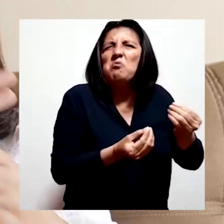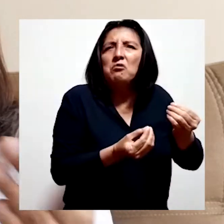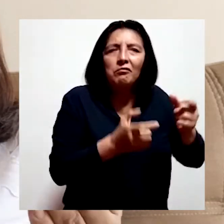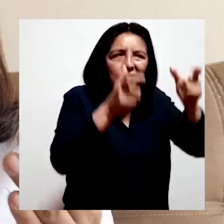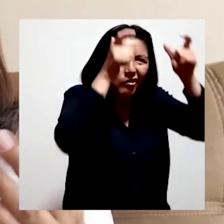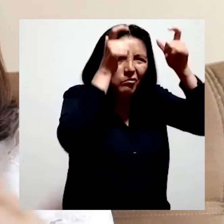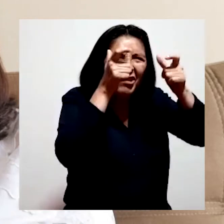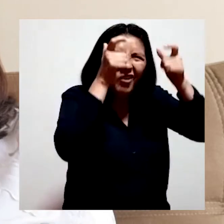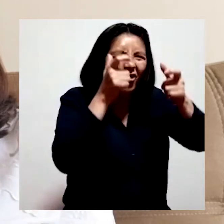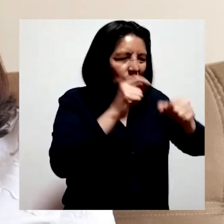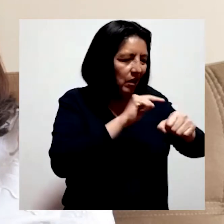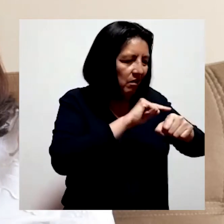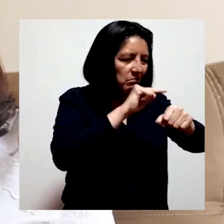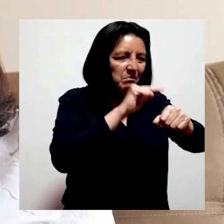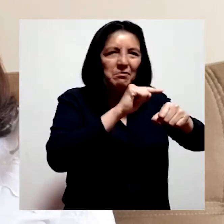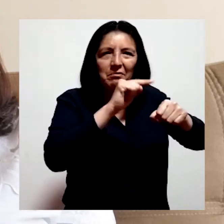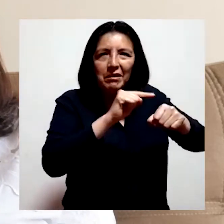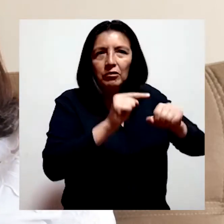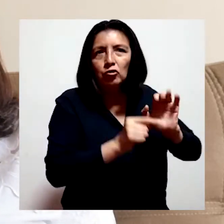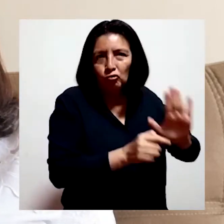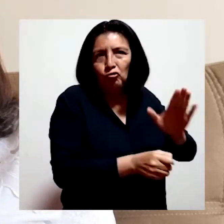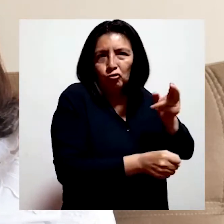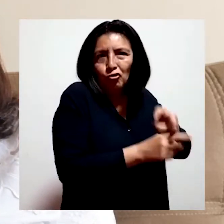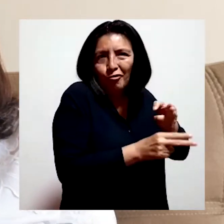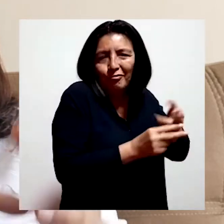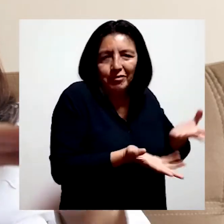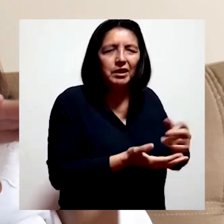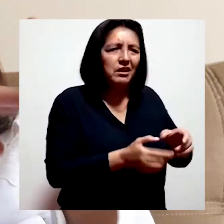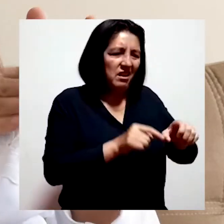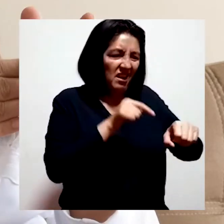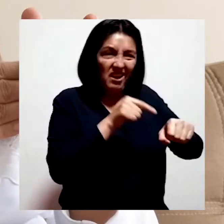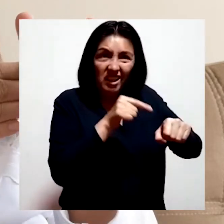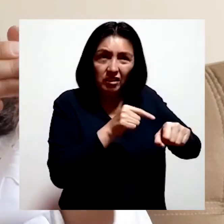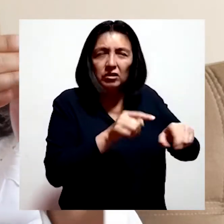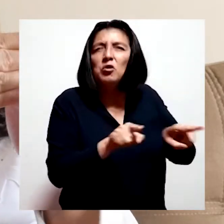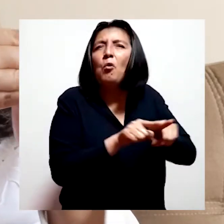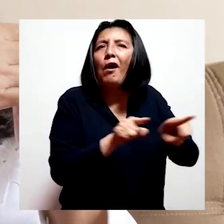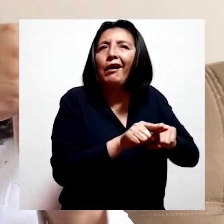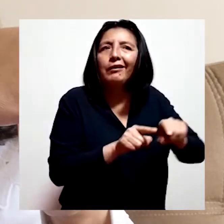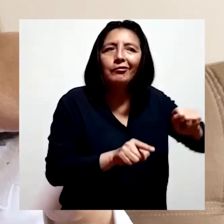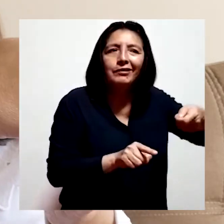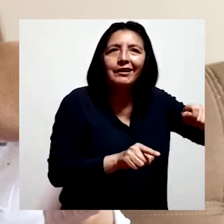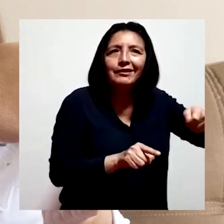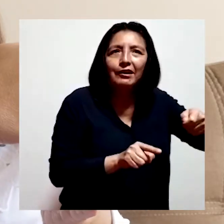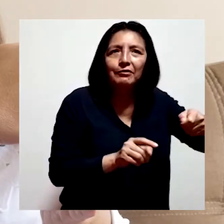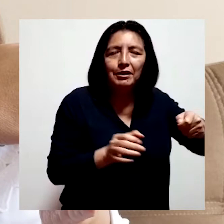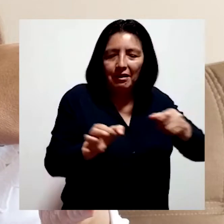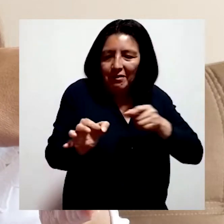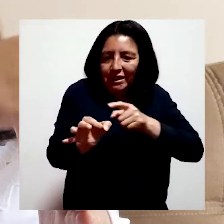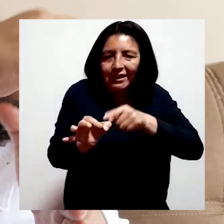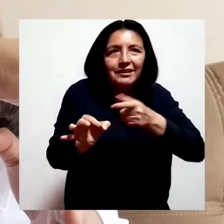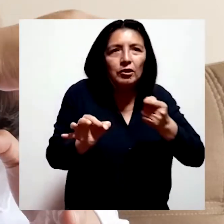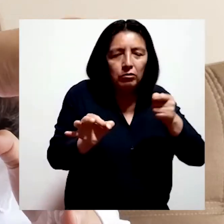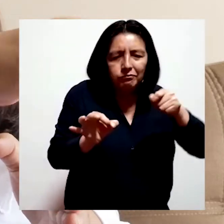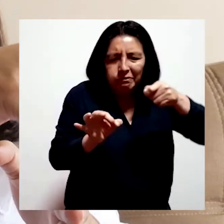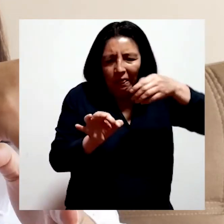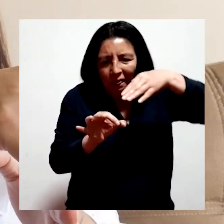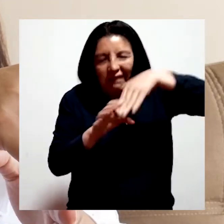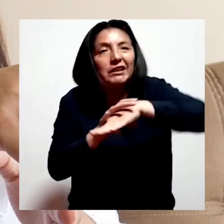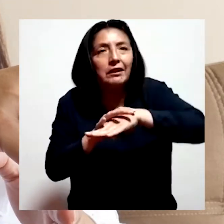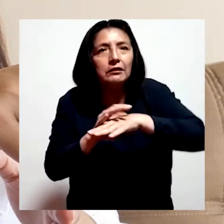de corona y es por eso que adquiere su nombre. Esas proteínas actúan como llave para poder ingresar a otras células y